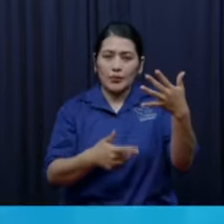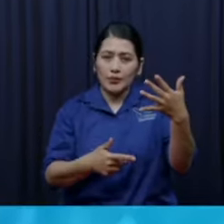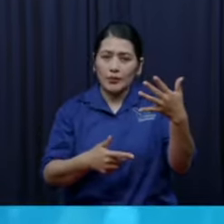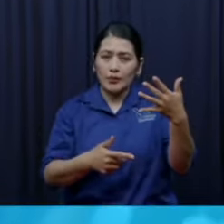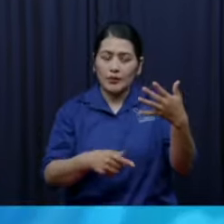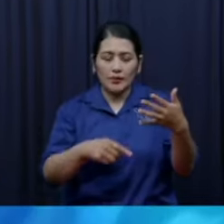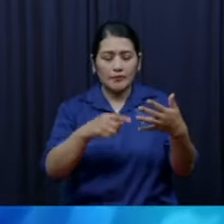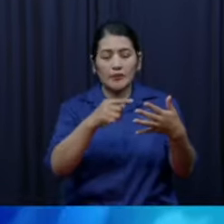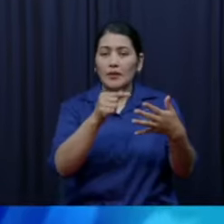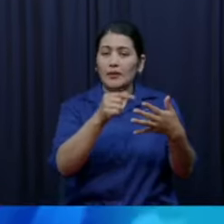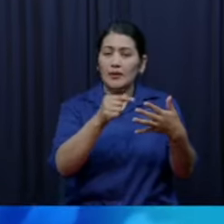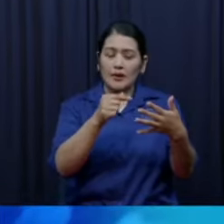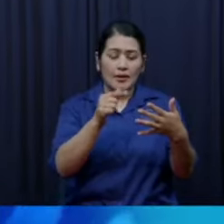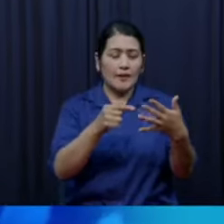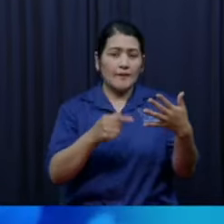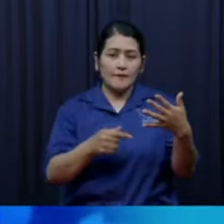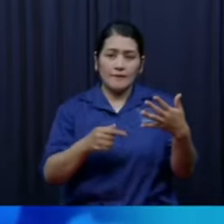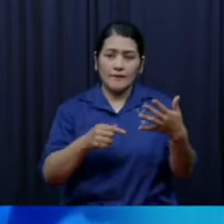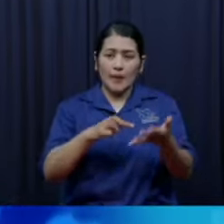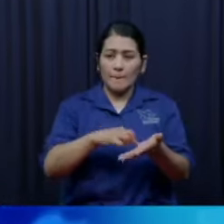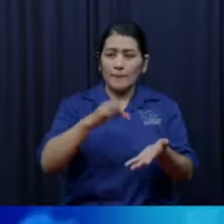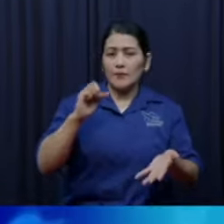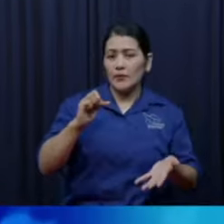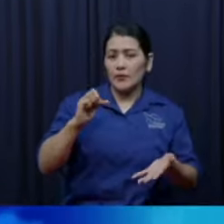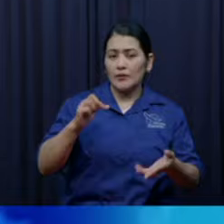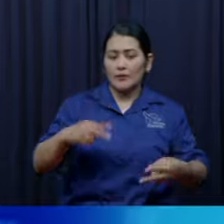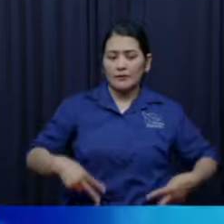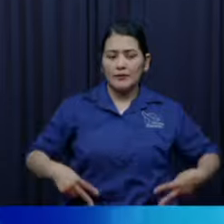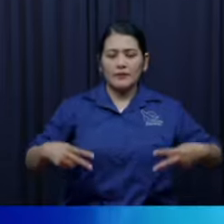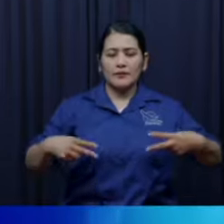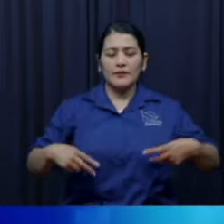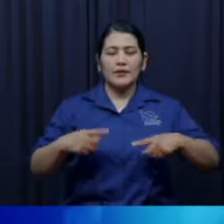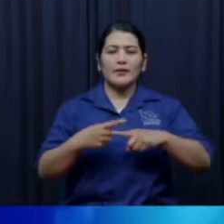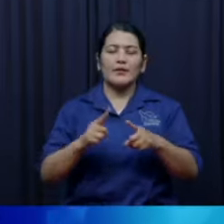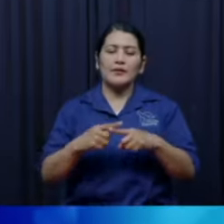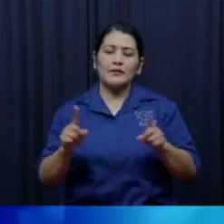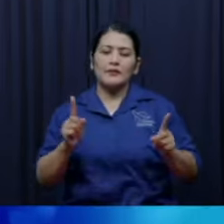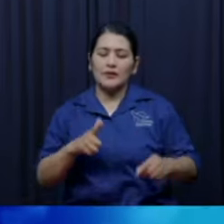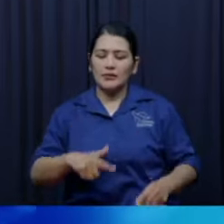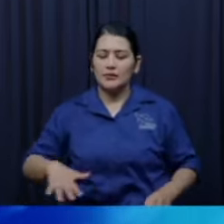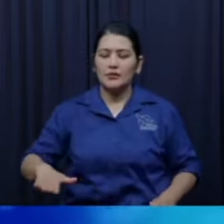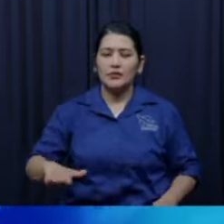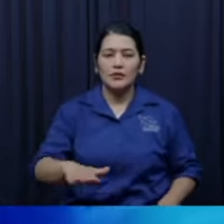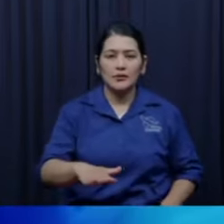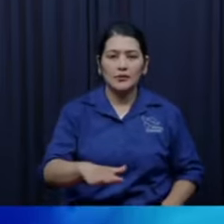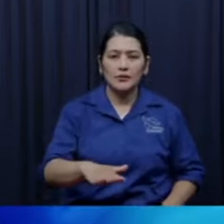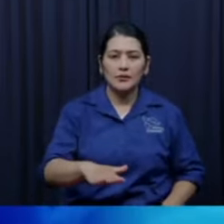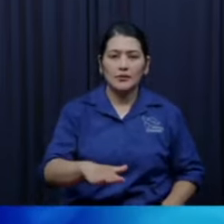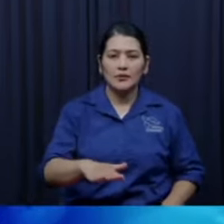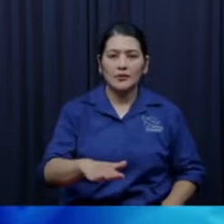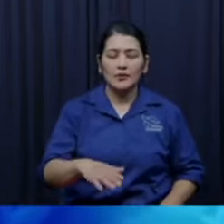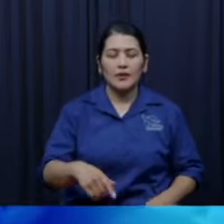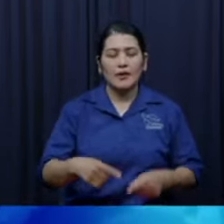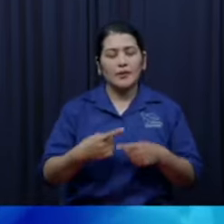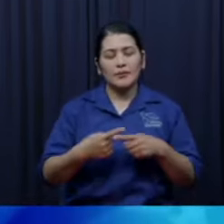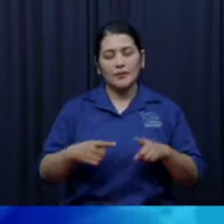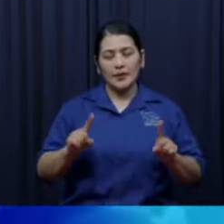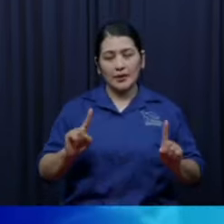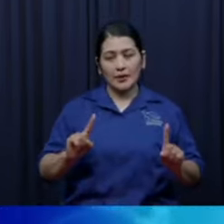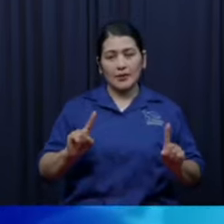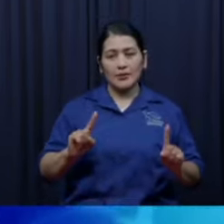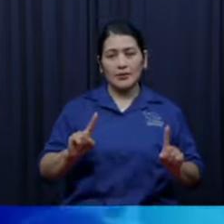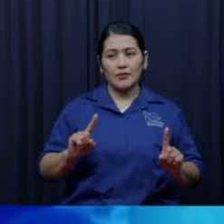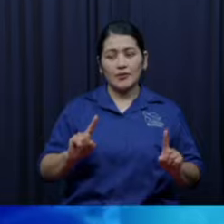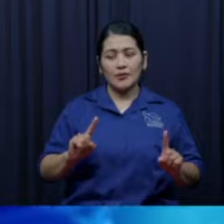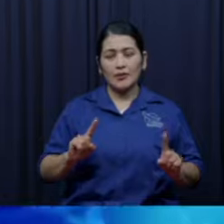en diferentes lugares. Pero los jebuseos habitaban en lo que ahora se conoce